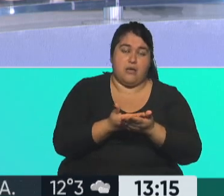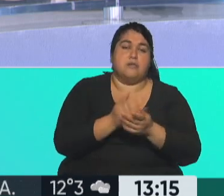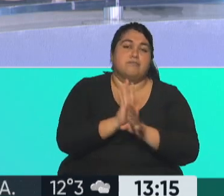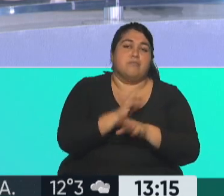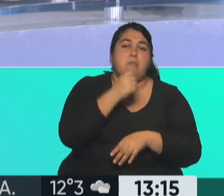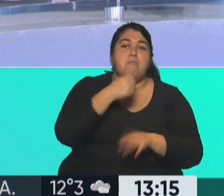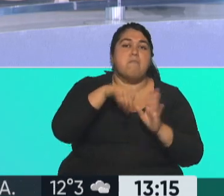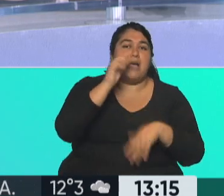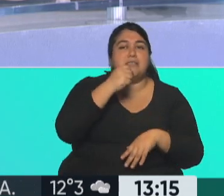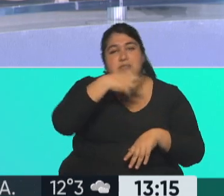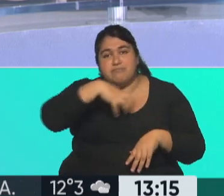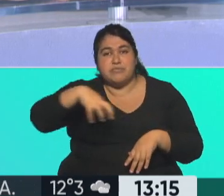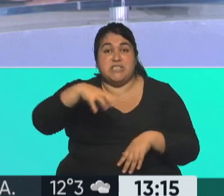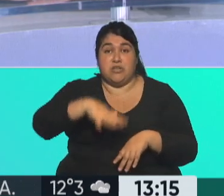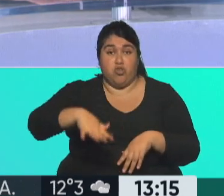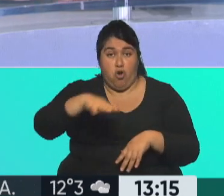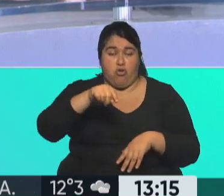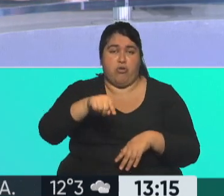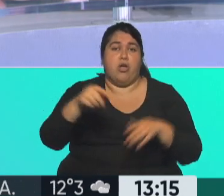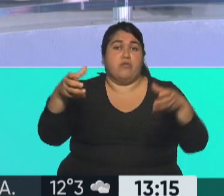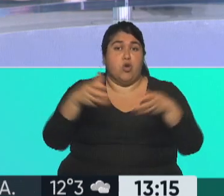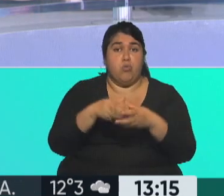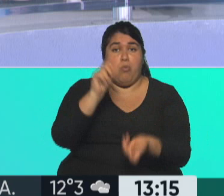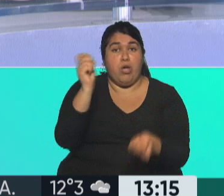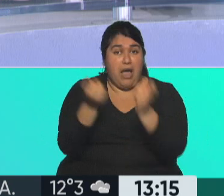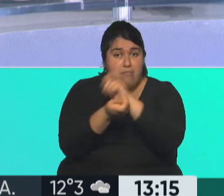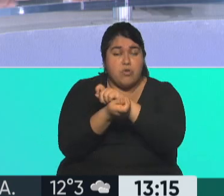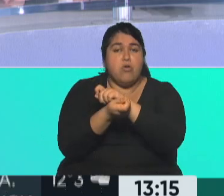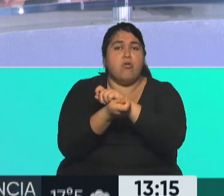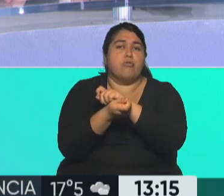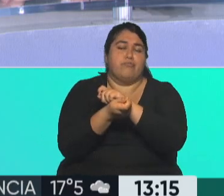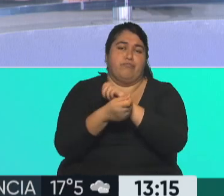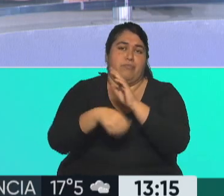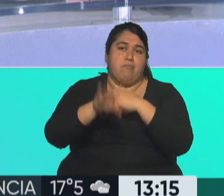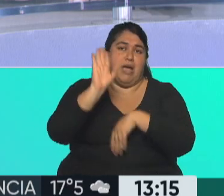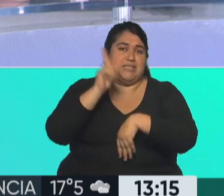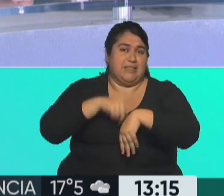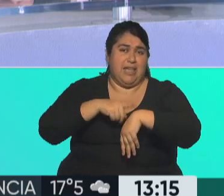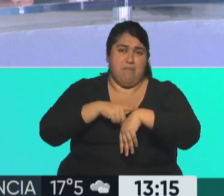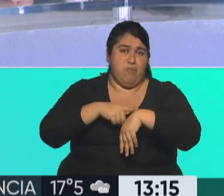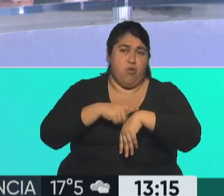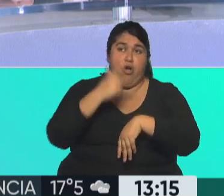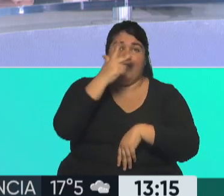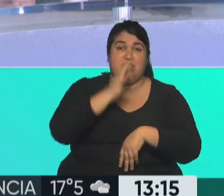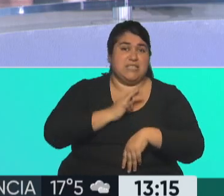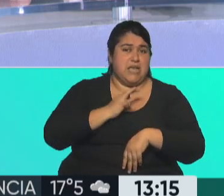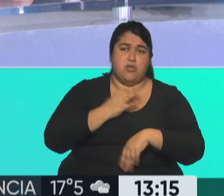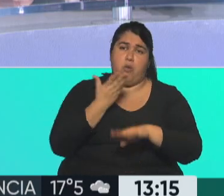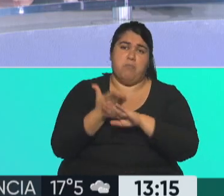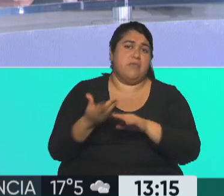repito, porque no están unificados, un sector de Juntos por el Cambio, es que se reduzca ese plazo de tres años, se vuelva a los dos años